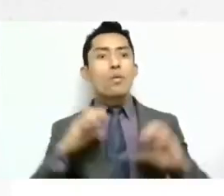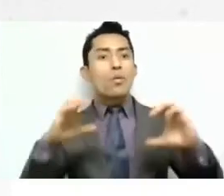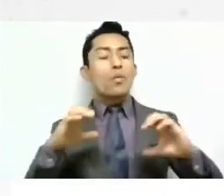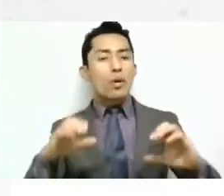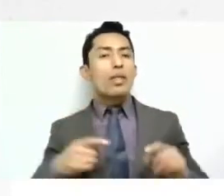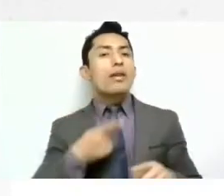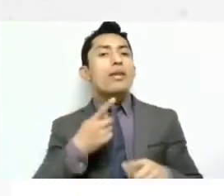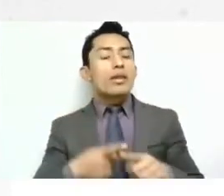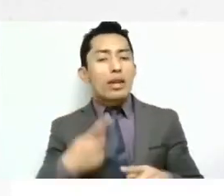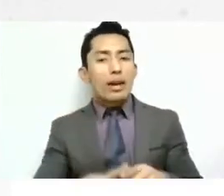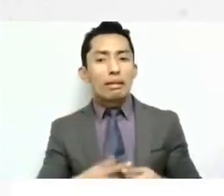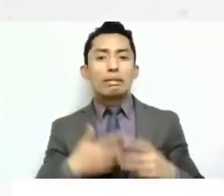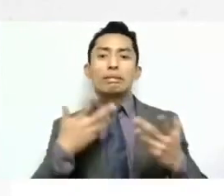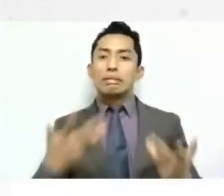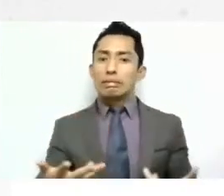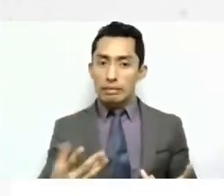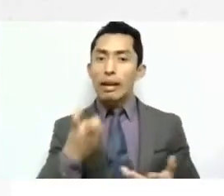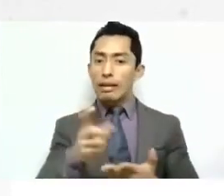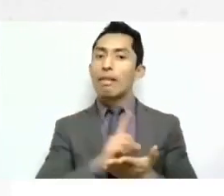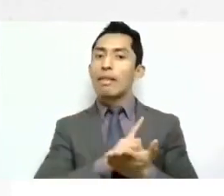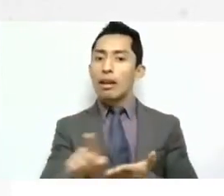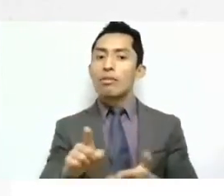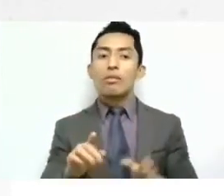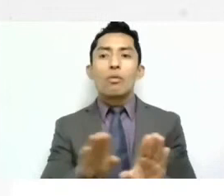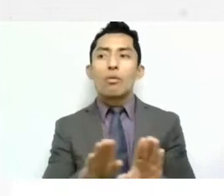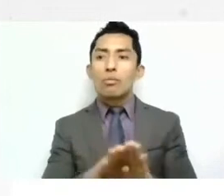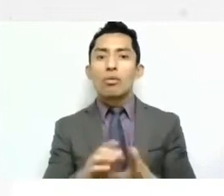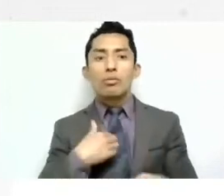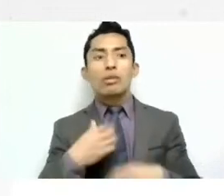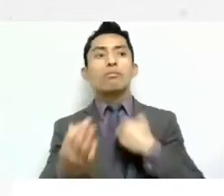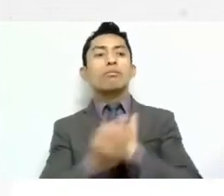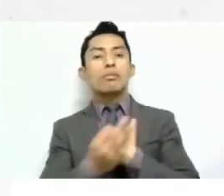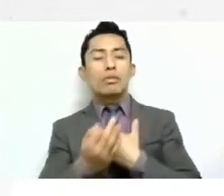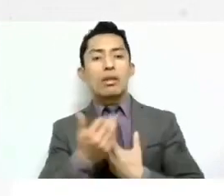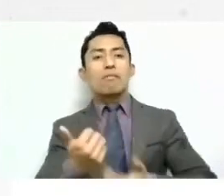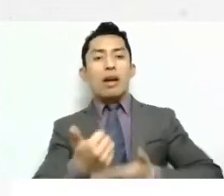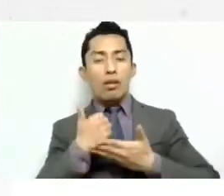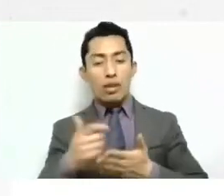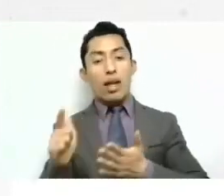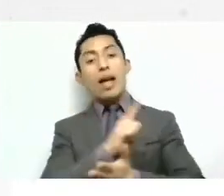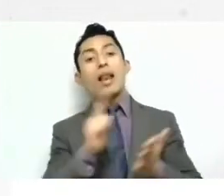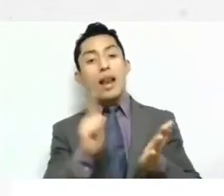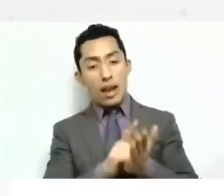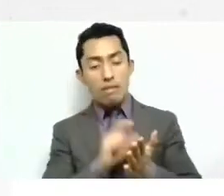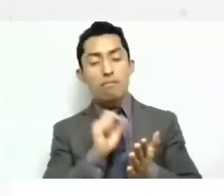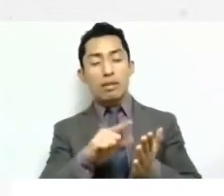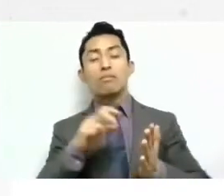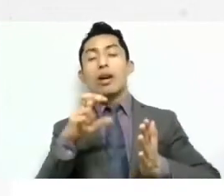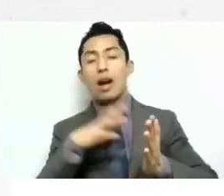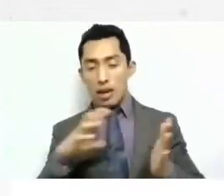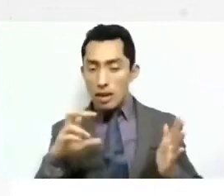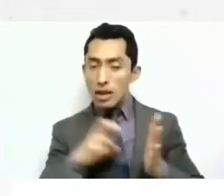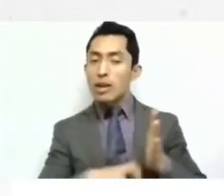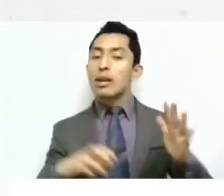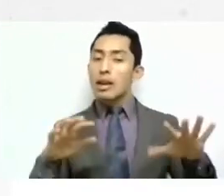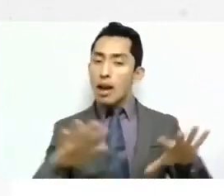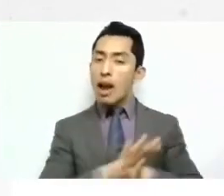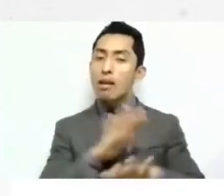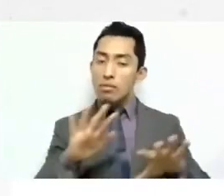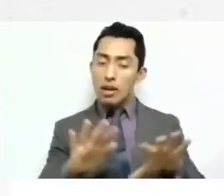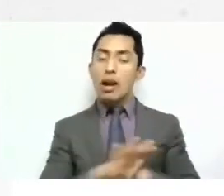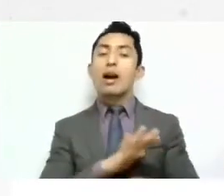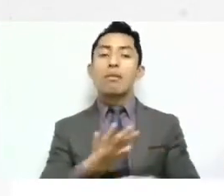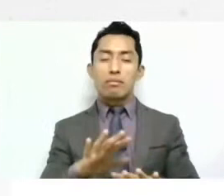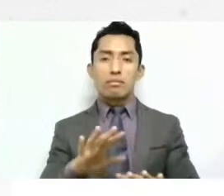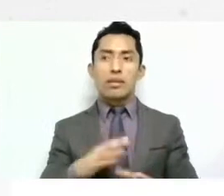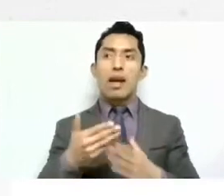se ve el derecho, porque también la forma de que se redactaron las leyes en su momento son muy diferentes a